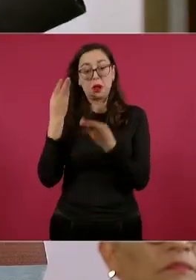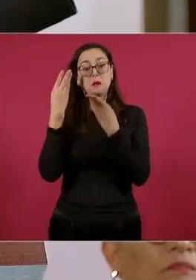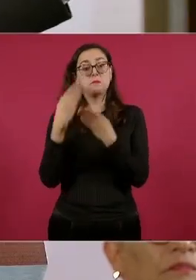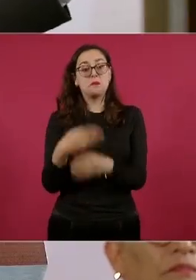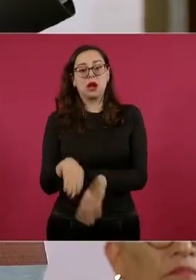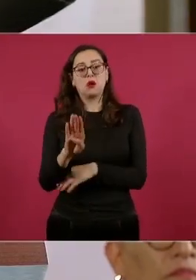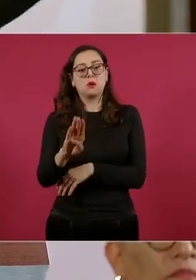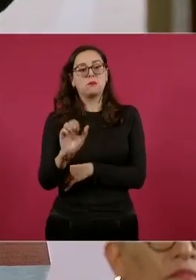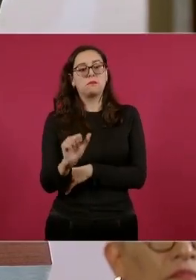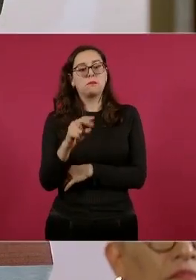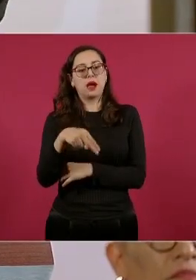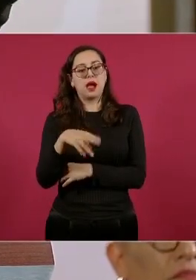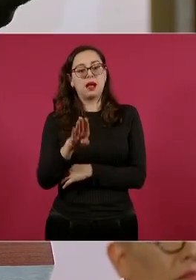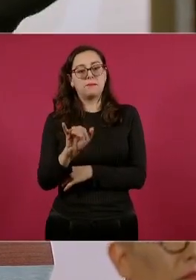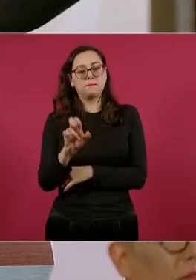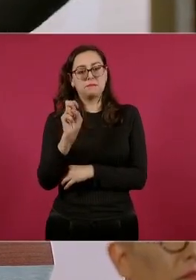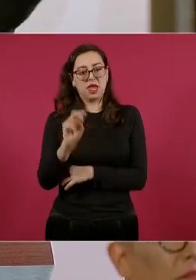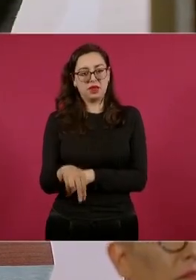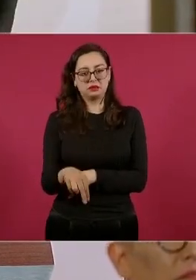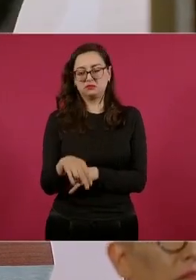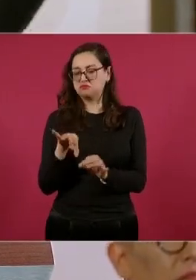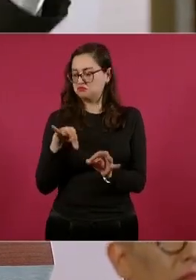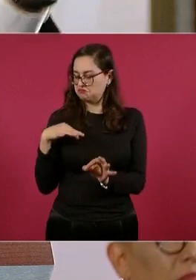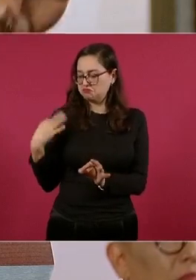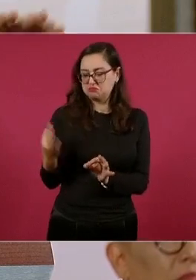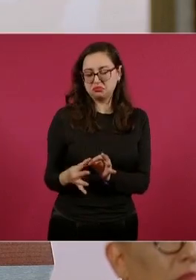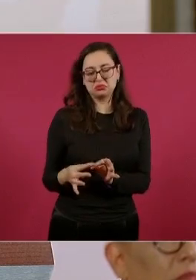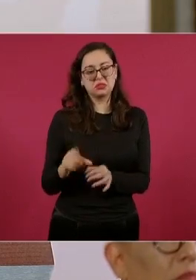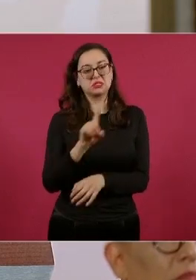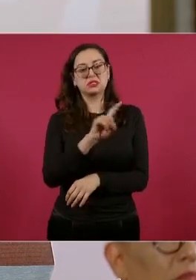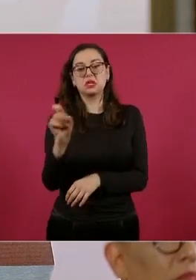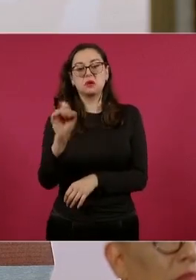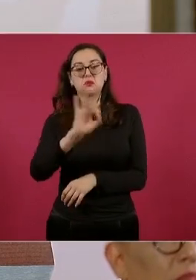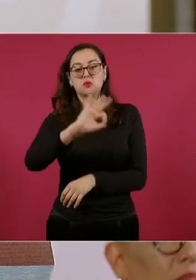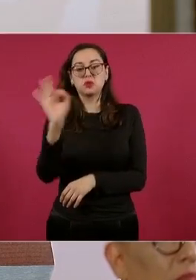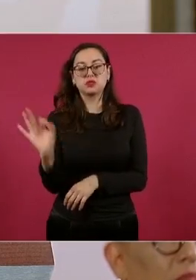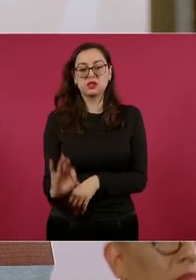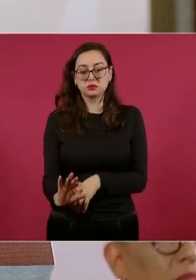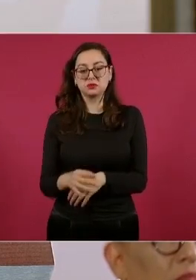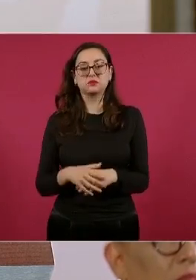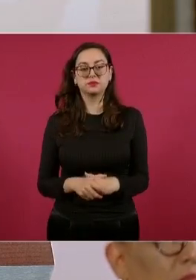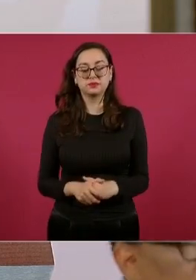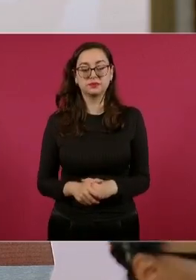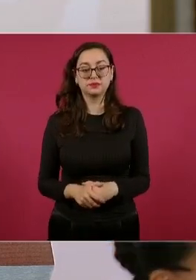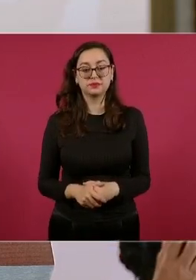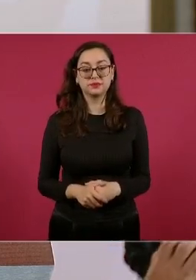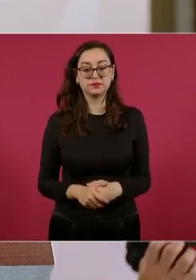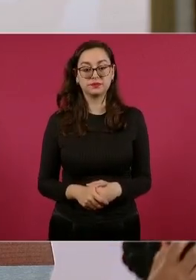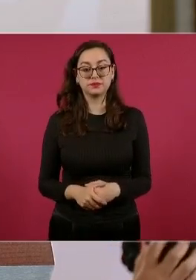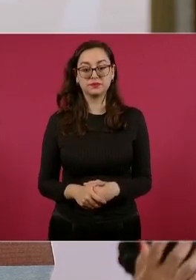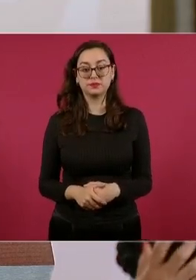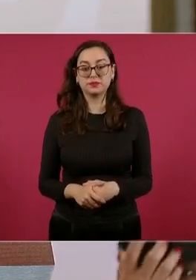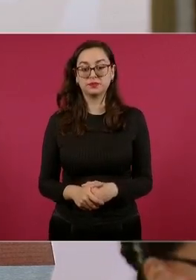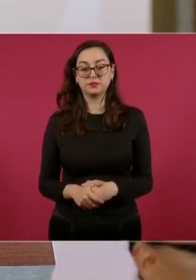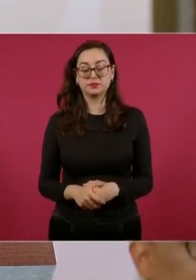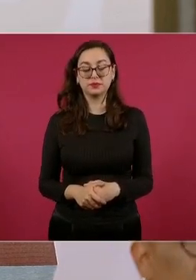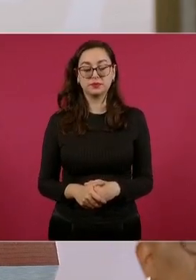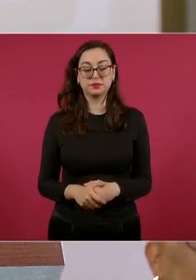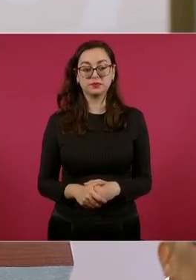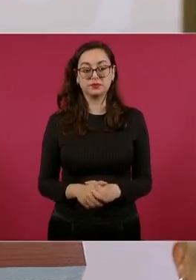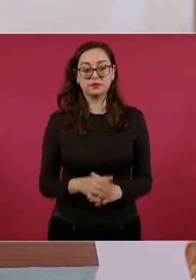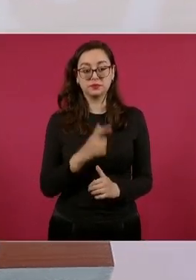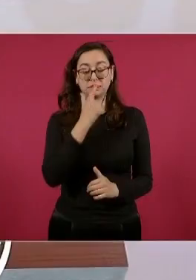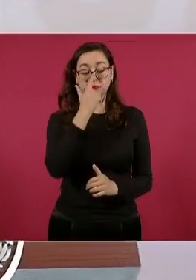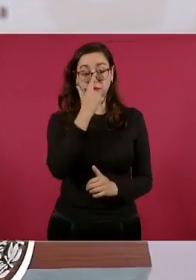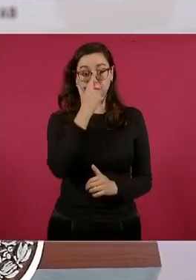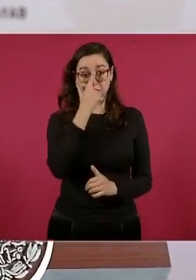al 100 sin ningún problema. Ya se terminó